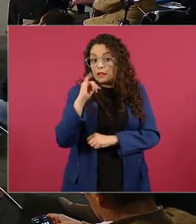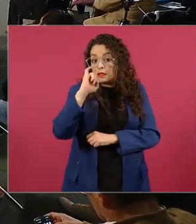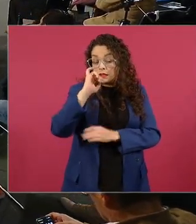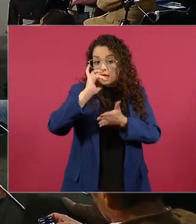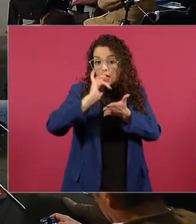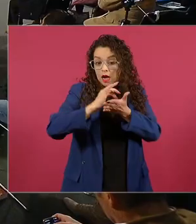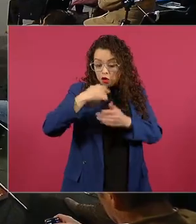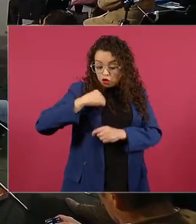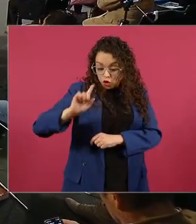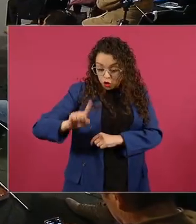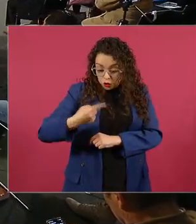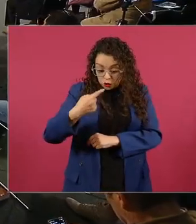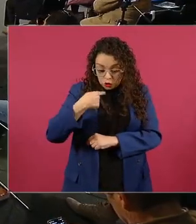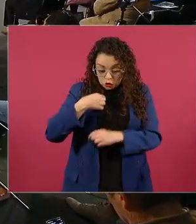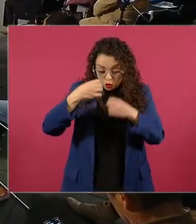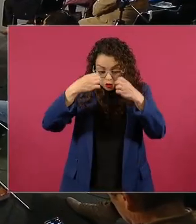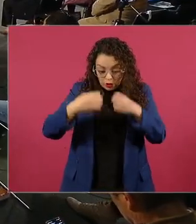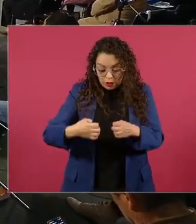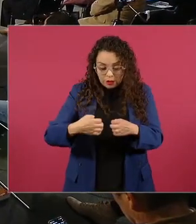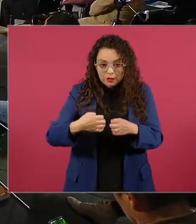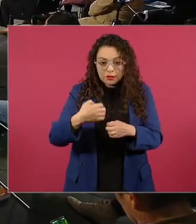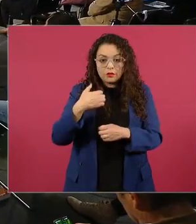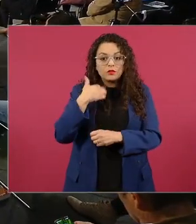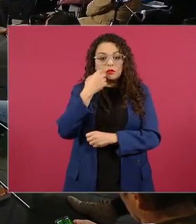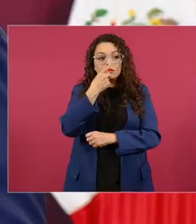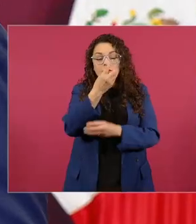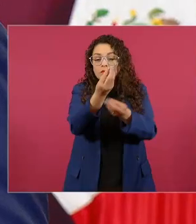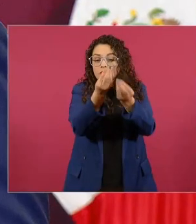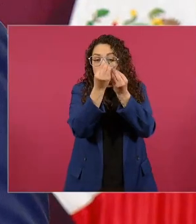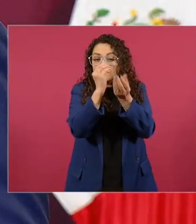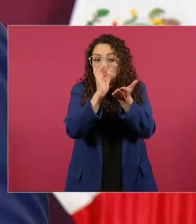siempre es al pueblo